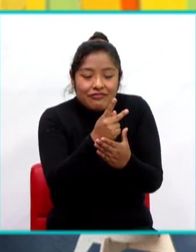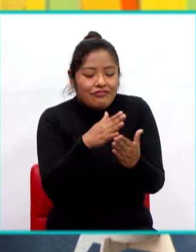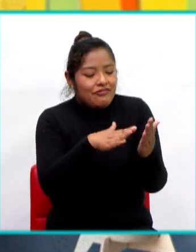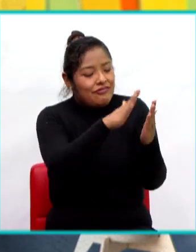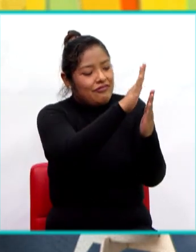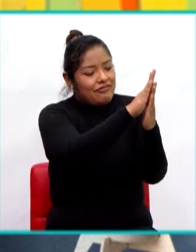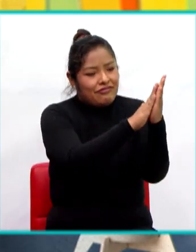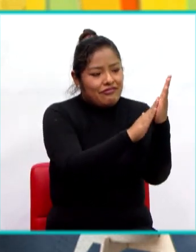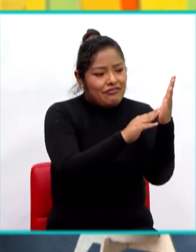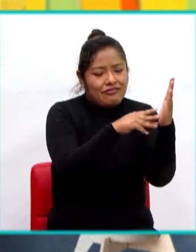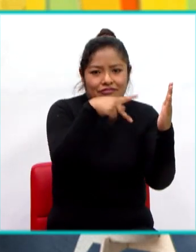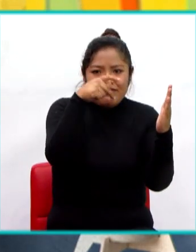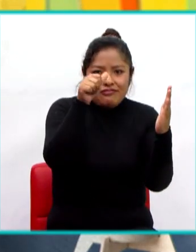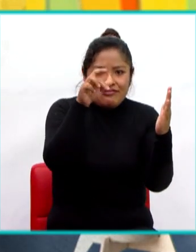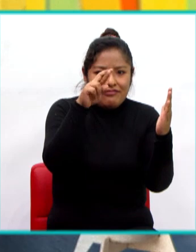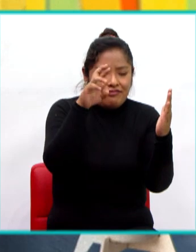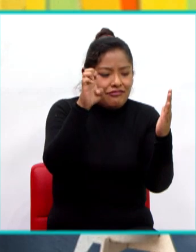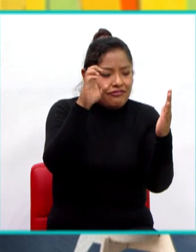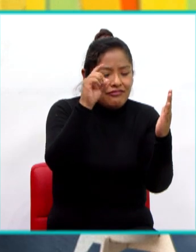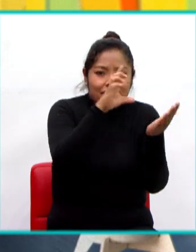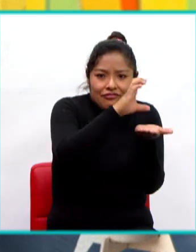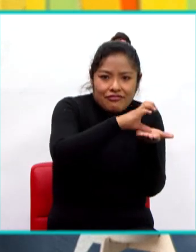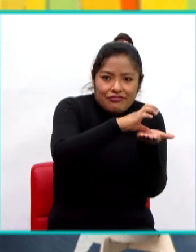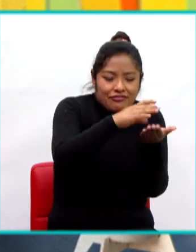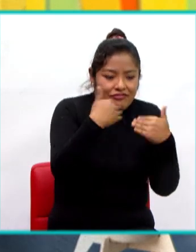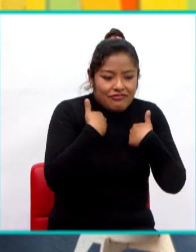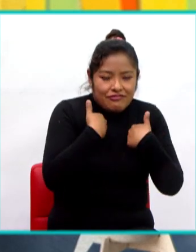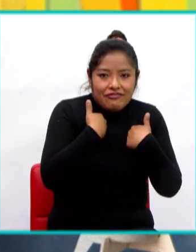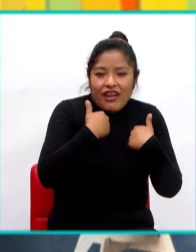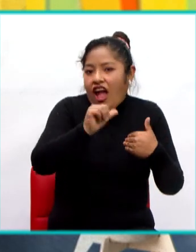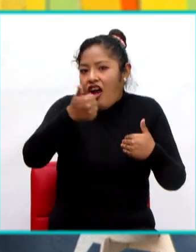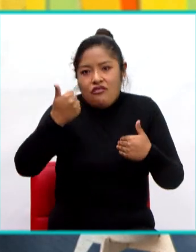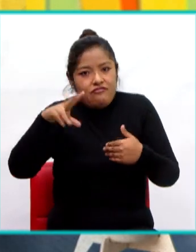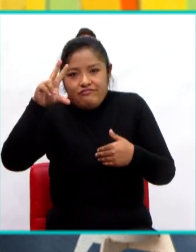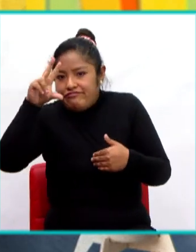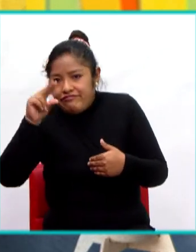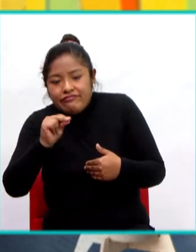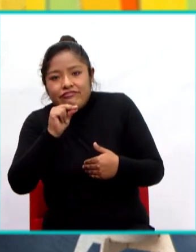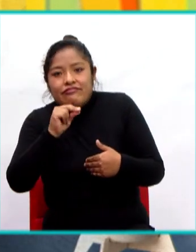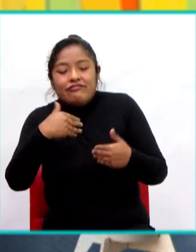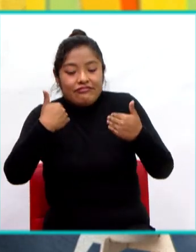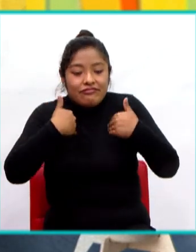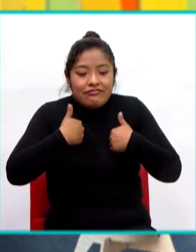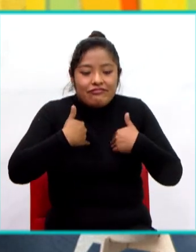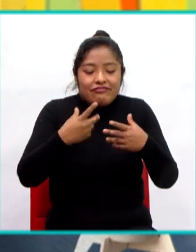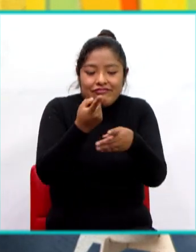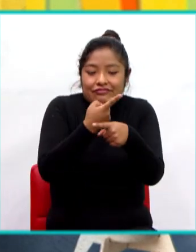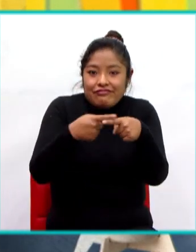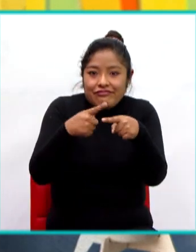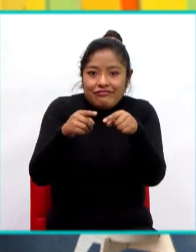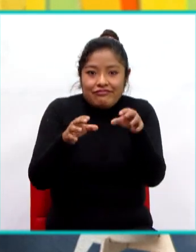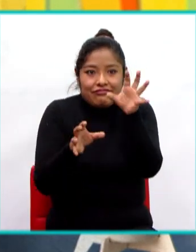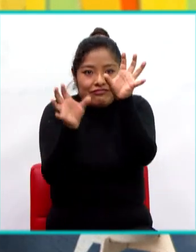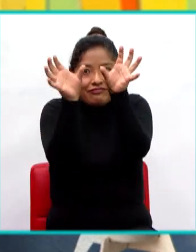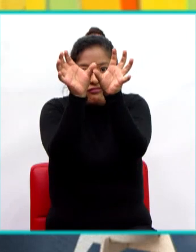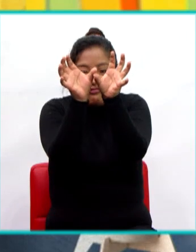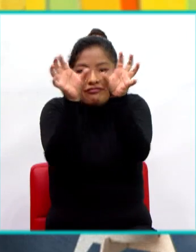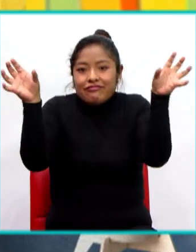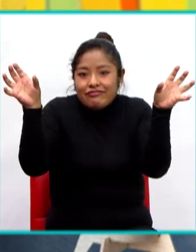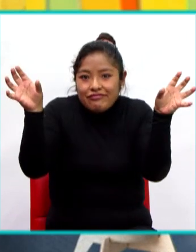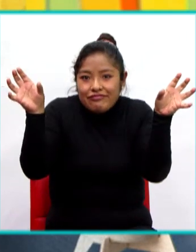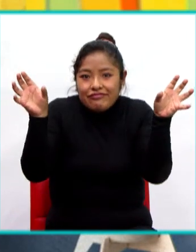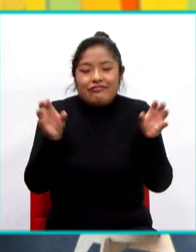Si bien la célula vegetal contiene una vacuola de agua y cloroplastos, la célula animal no. Entonces,